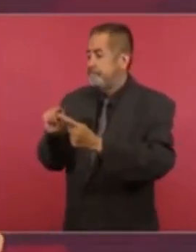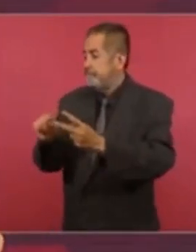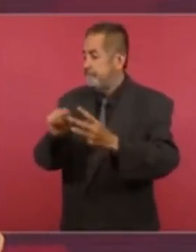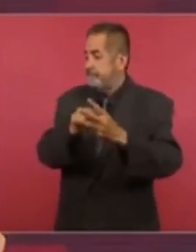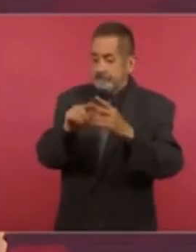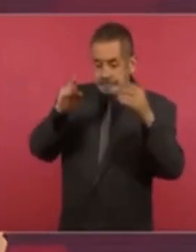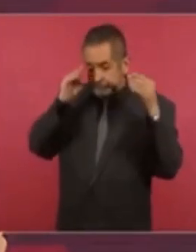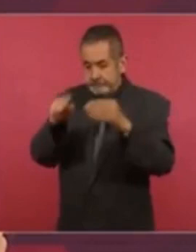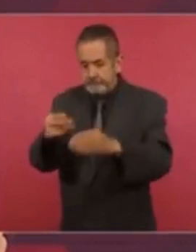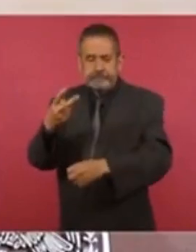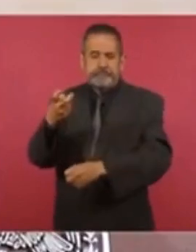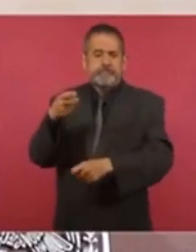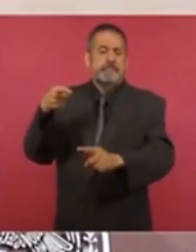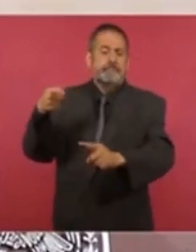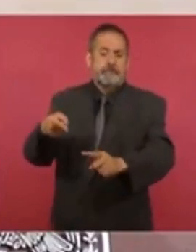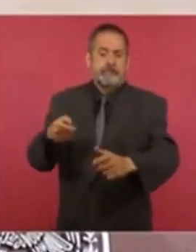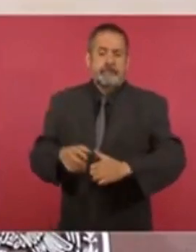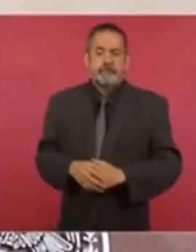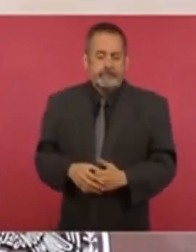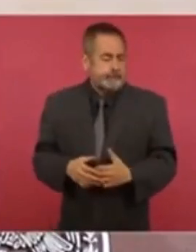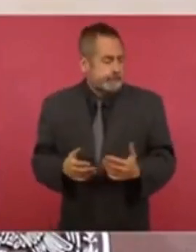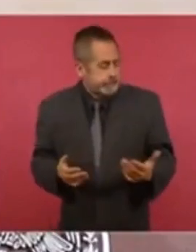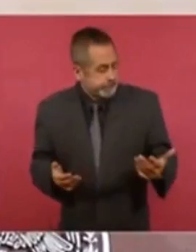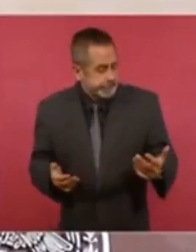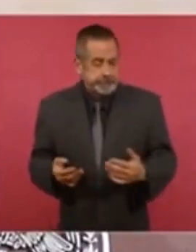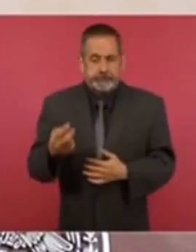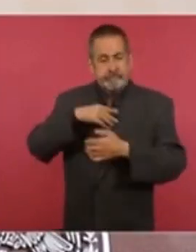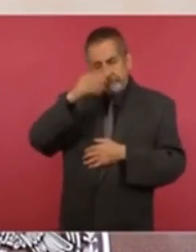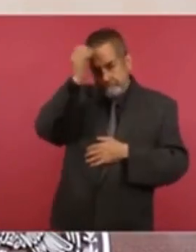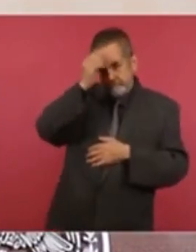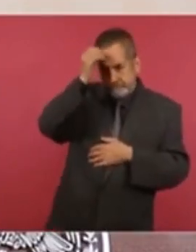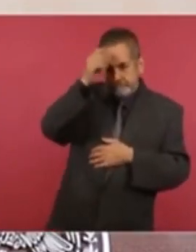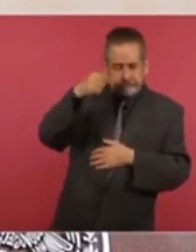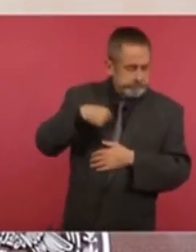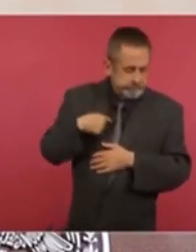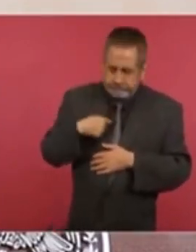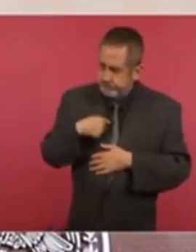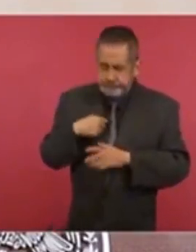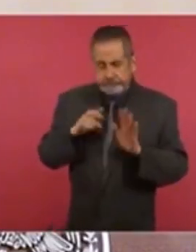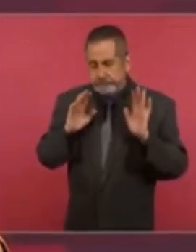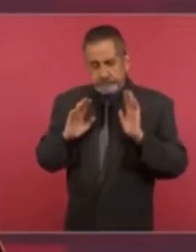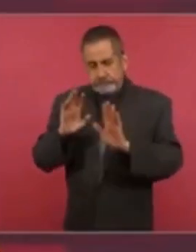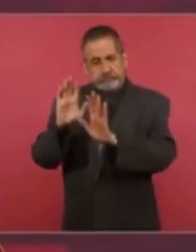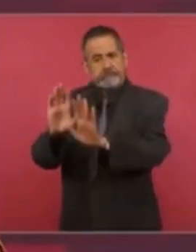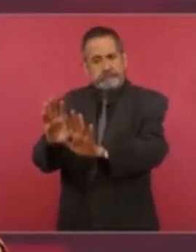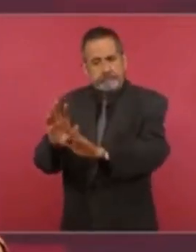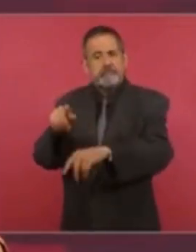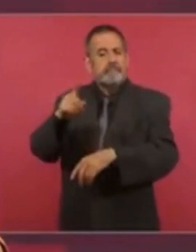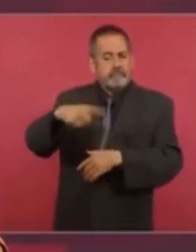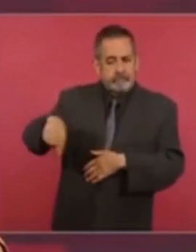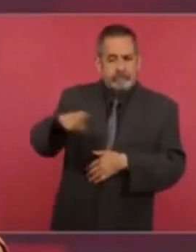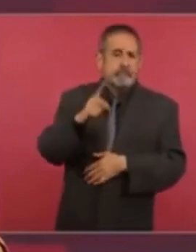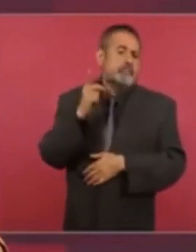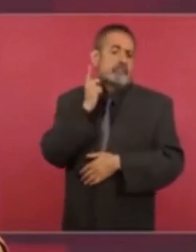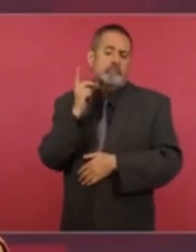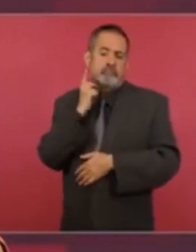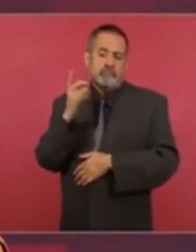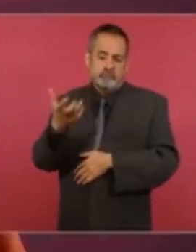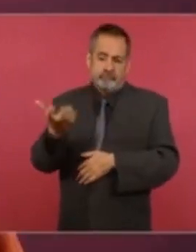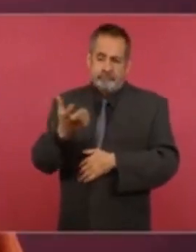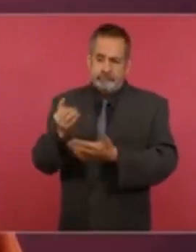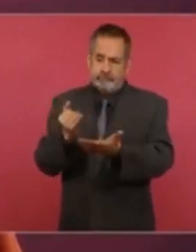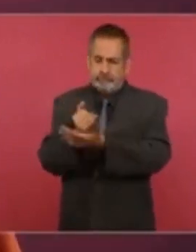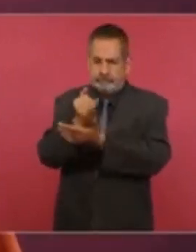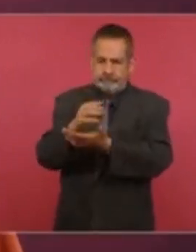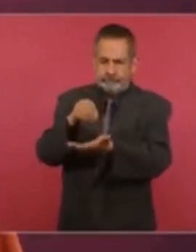presupuestal para la elaboración de una consulta popular. Ahora toca, en todo caso, es permitir que sea la Cámara de Diputados, que